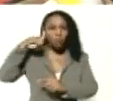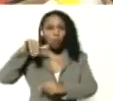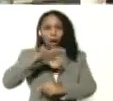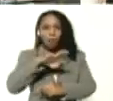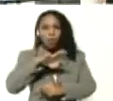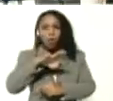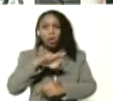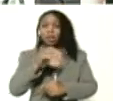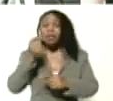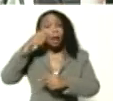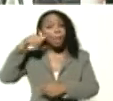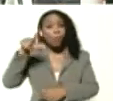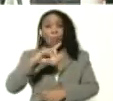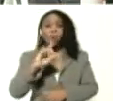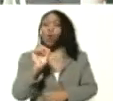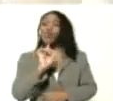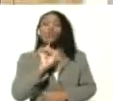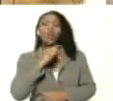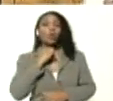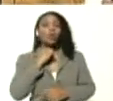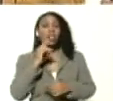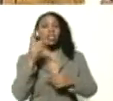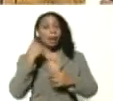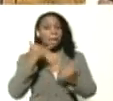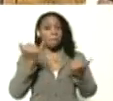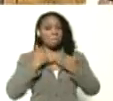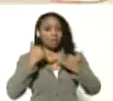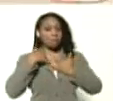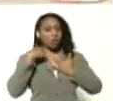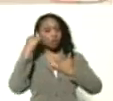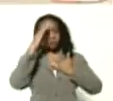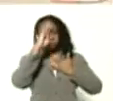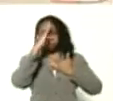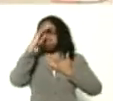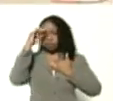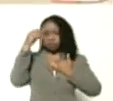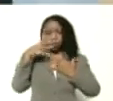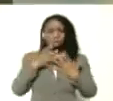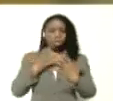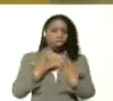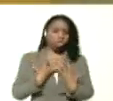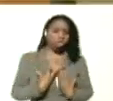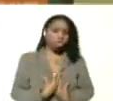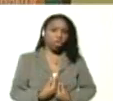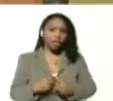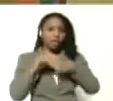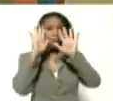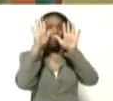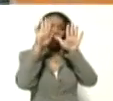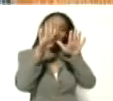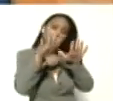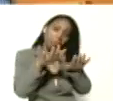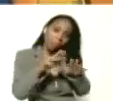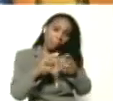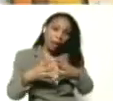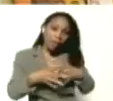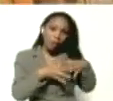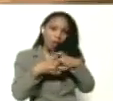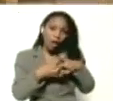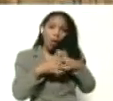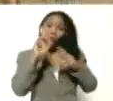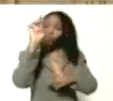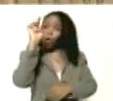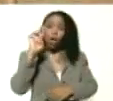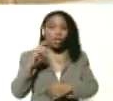de que el pueblo se desmoralice, no crea en sí mismo y se rinda ante el imperio gringo. Es una guerra psicológica diaria,